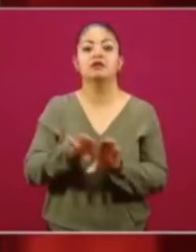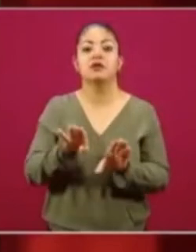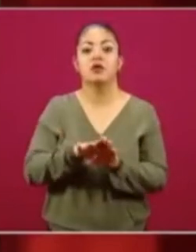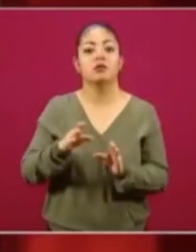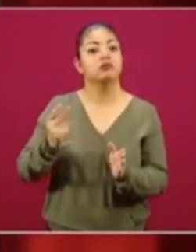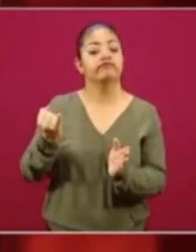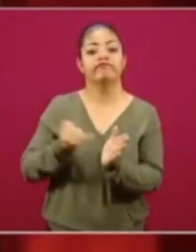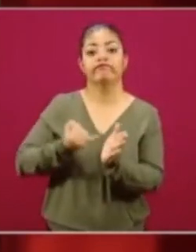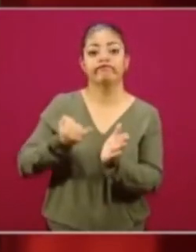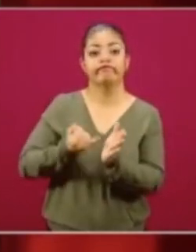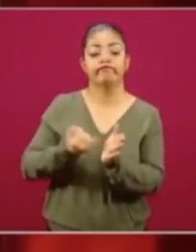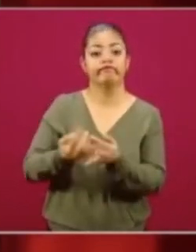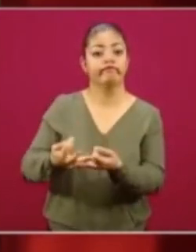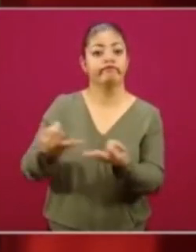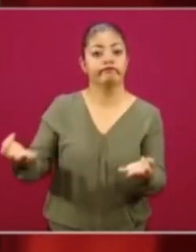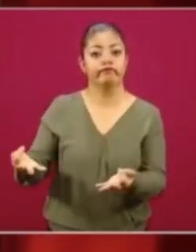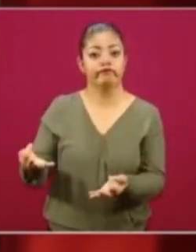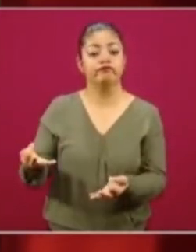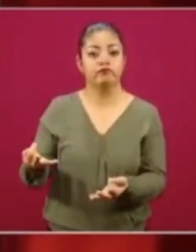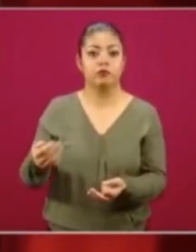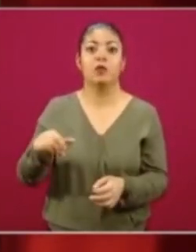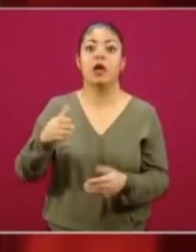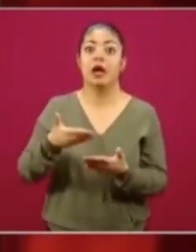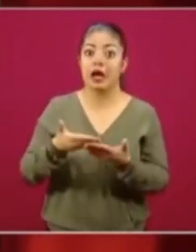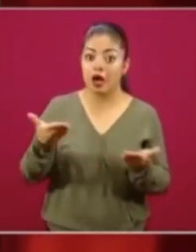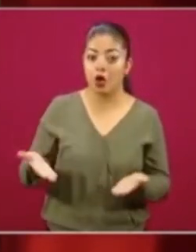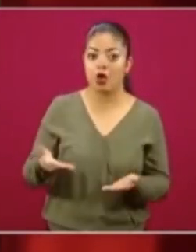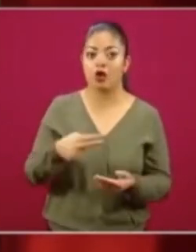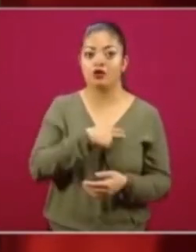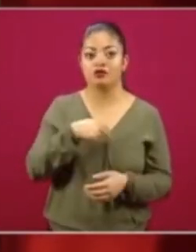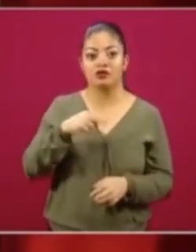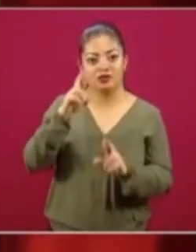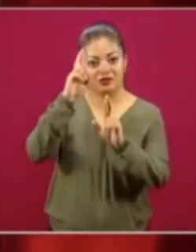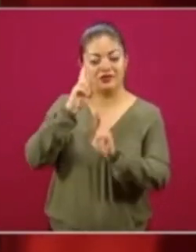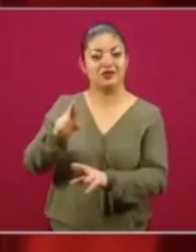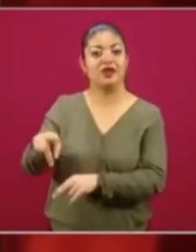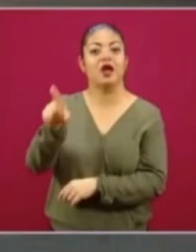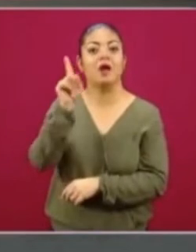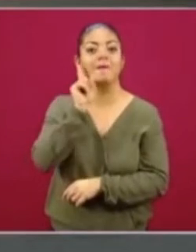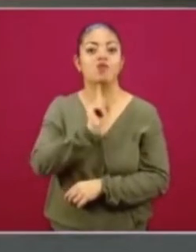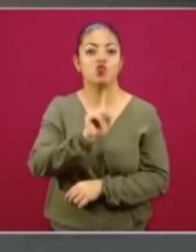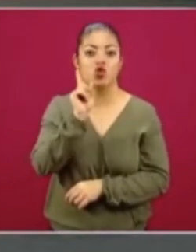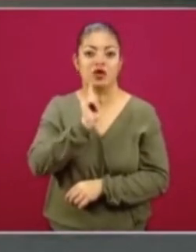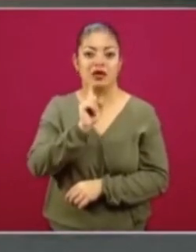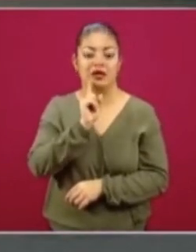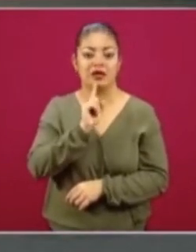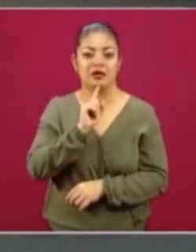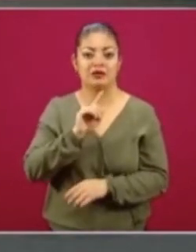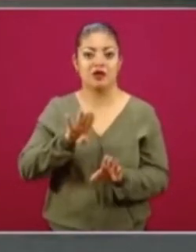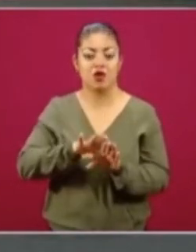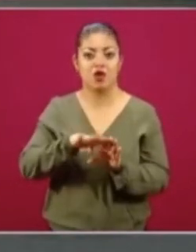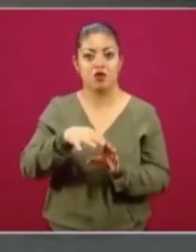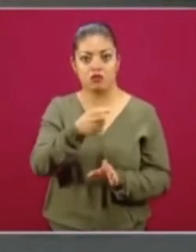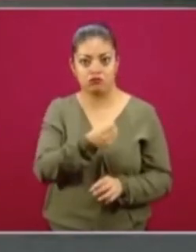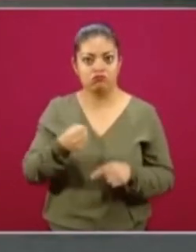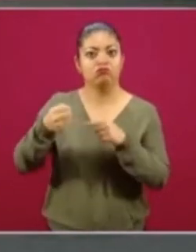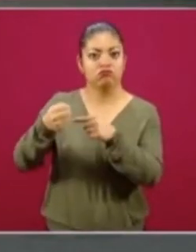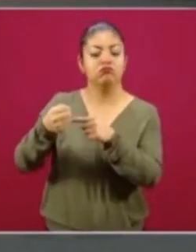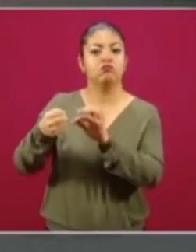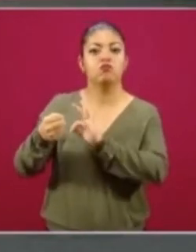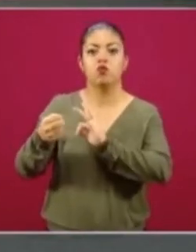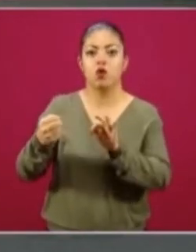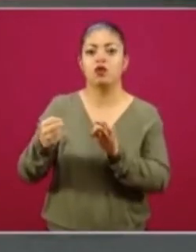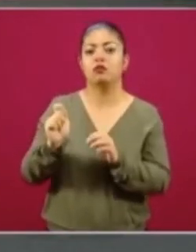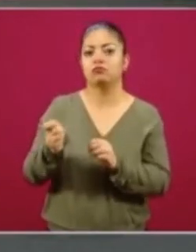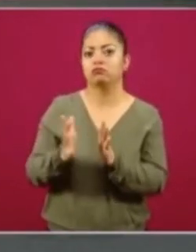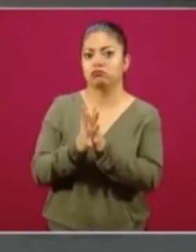Hoy estamos reivindicando a las compañeras, a las mujeres, a través de la participación de ellas en